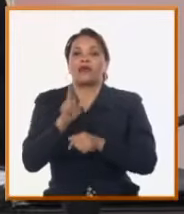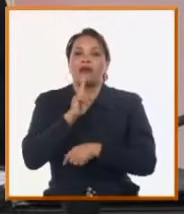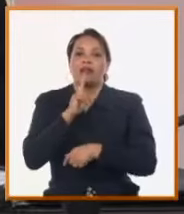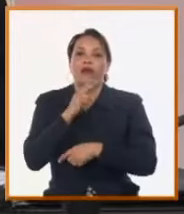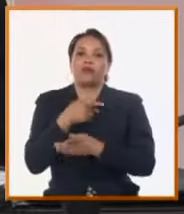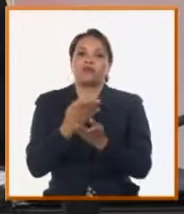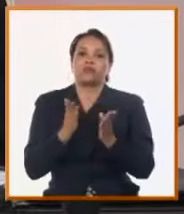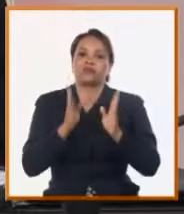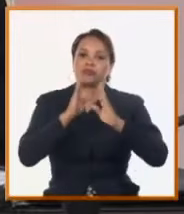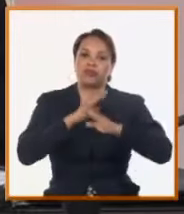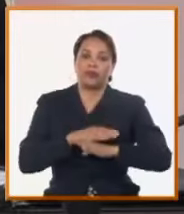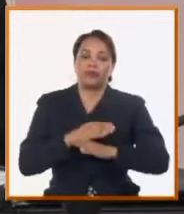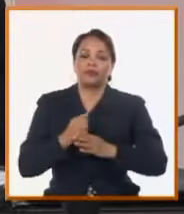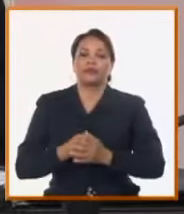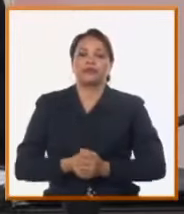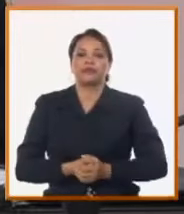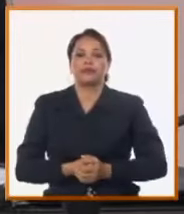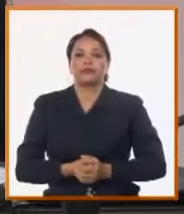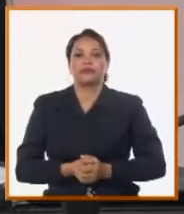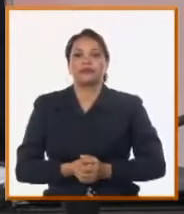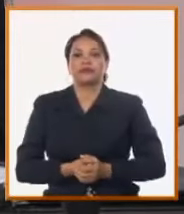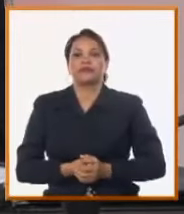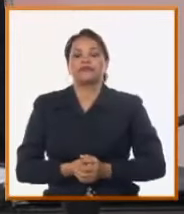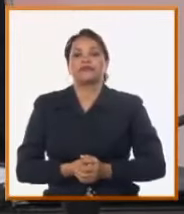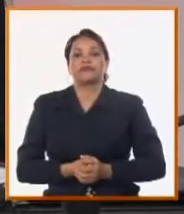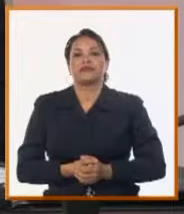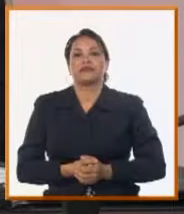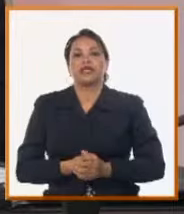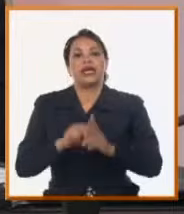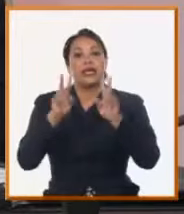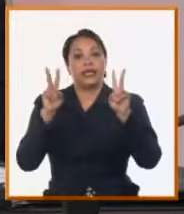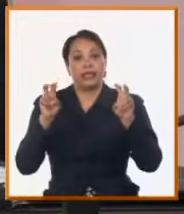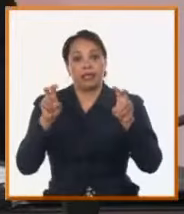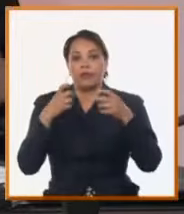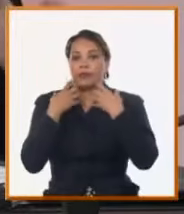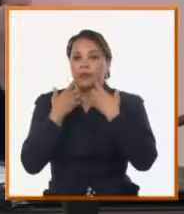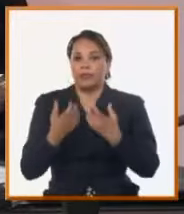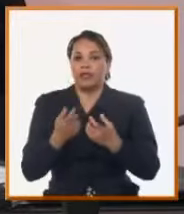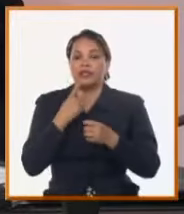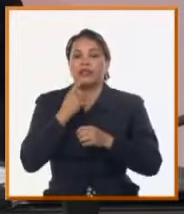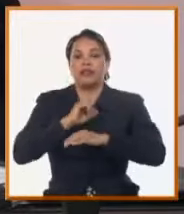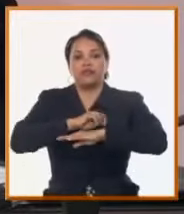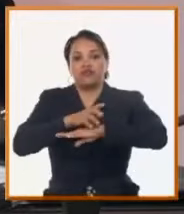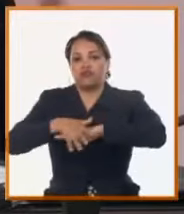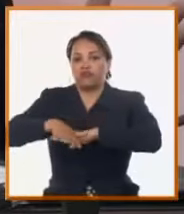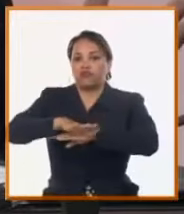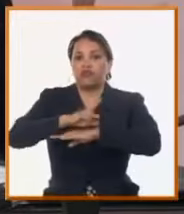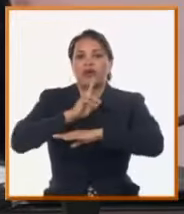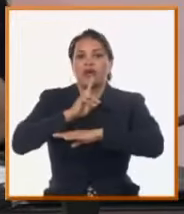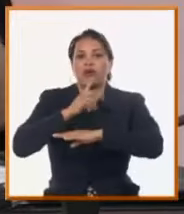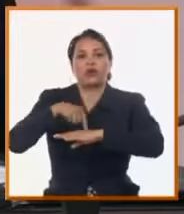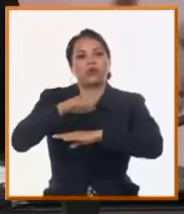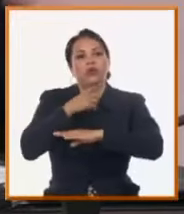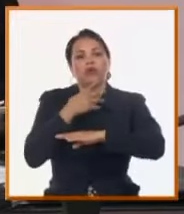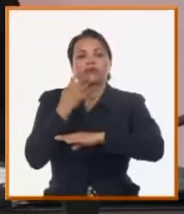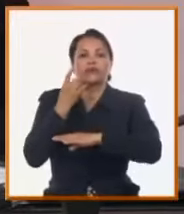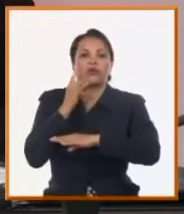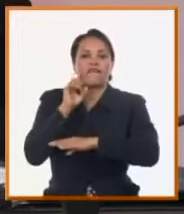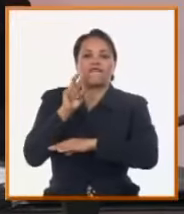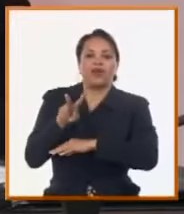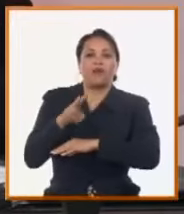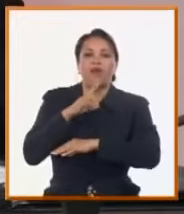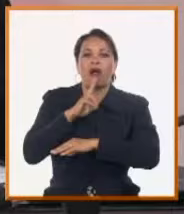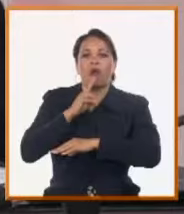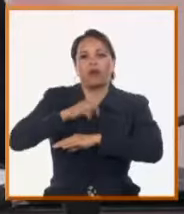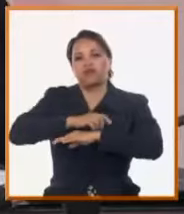del agua. Hay temas sin duda que ustedes han planteado como el tema de los salideros, que es algo que a todos nos duele cuando lo vemos y